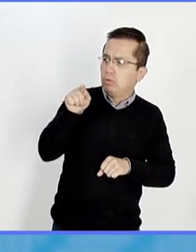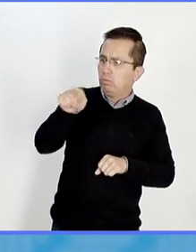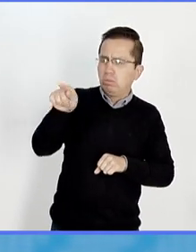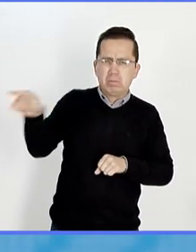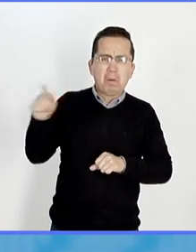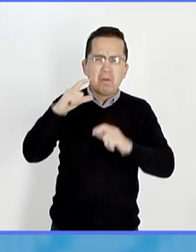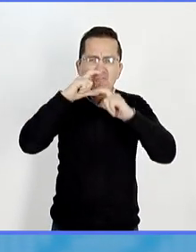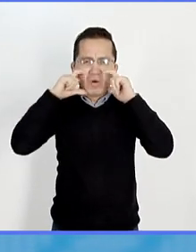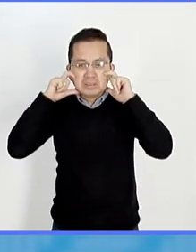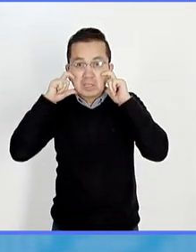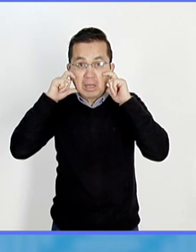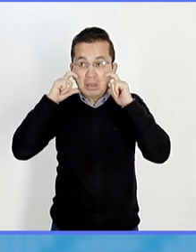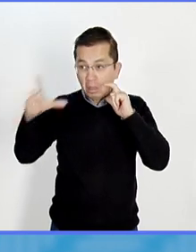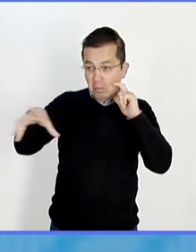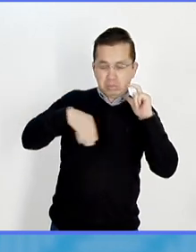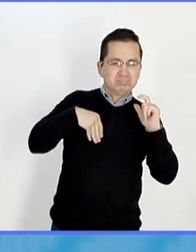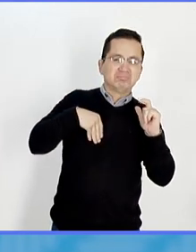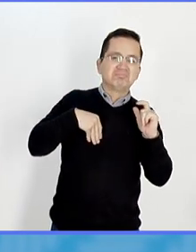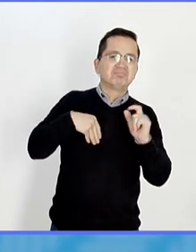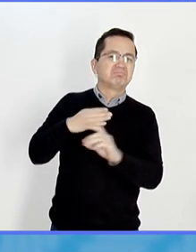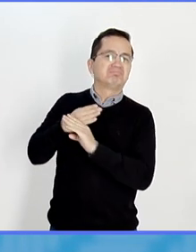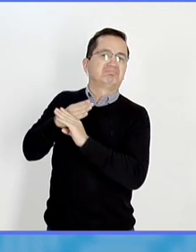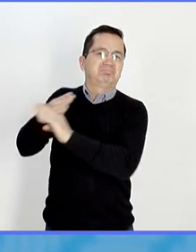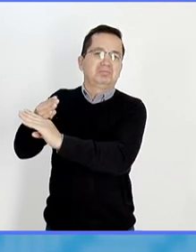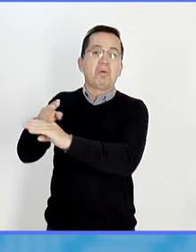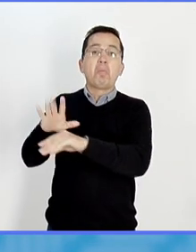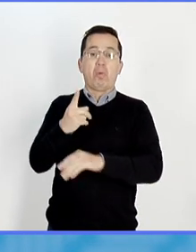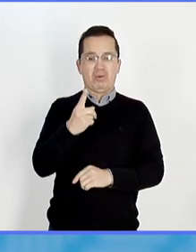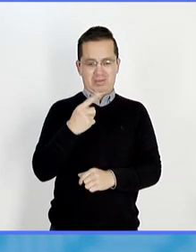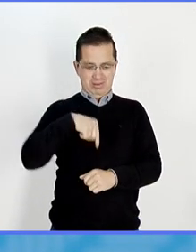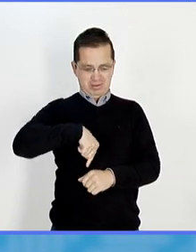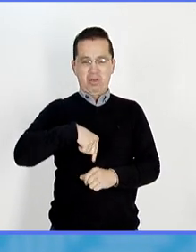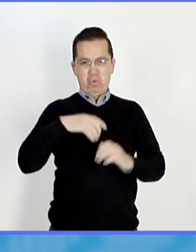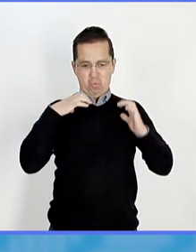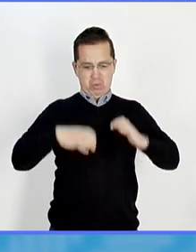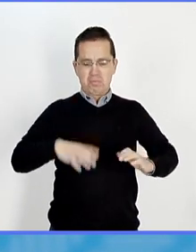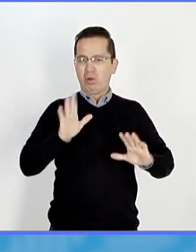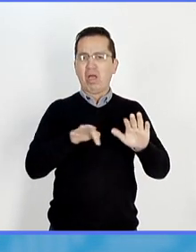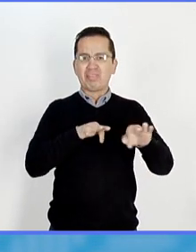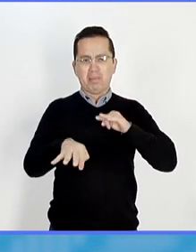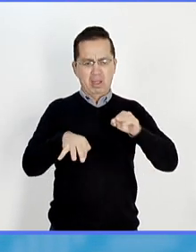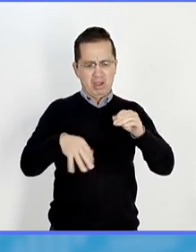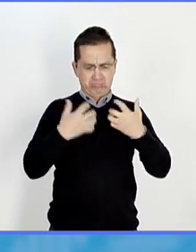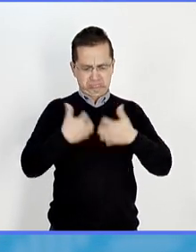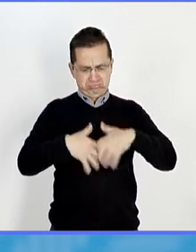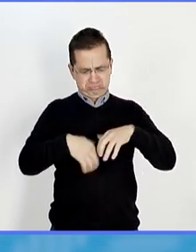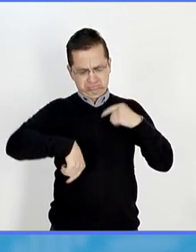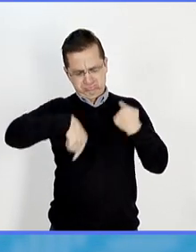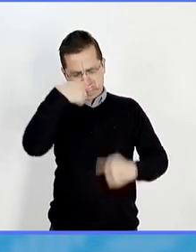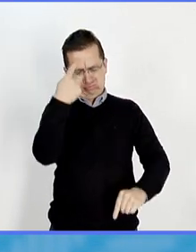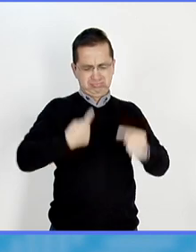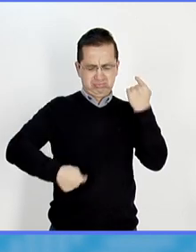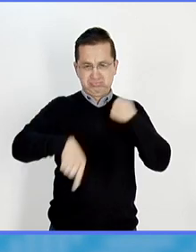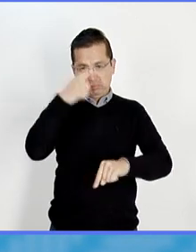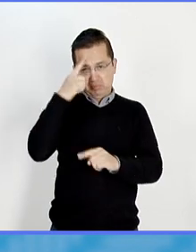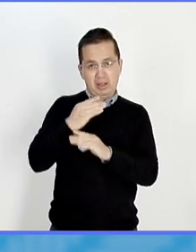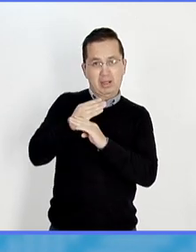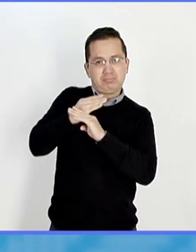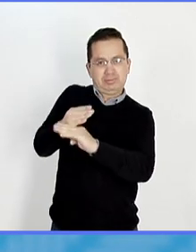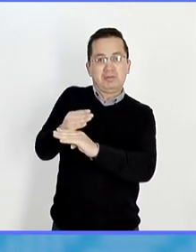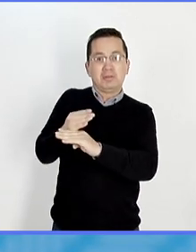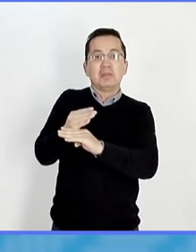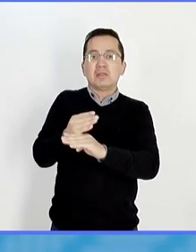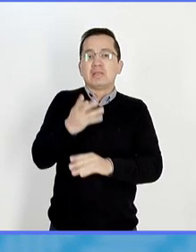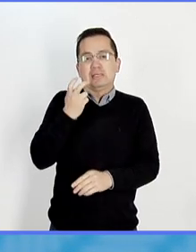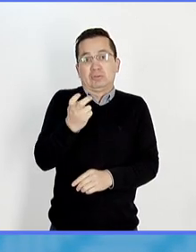influenza, no pueden contraer esta respuesta inespecífica y entonces tienes principalmente la infección de SARS